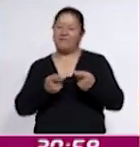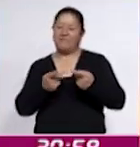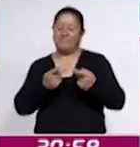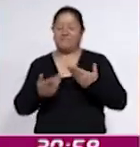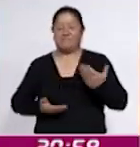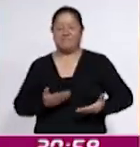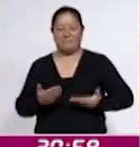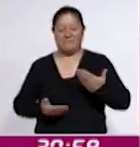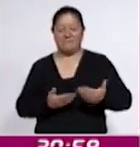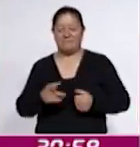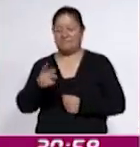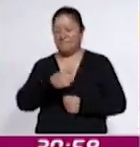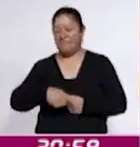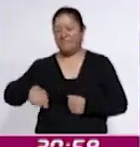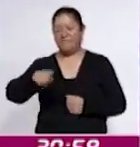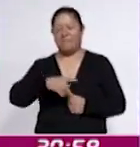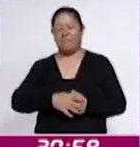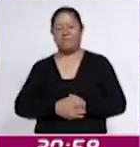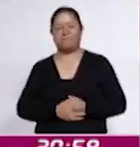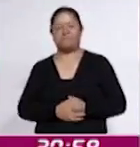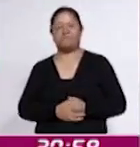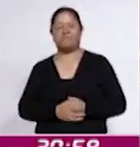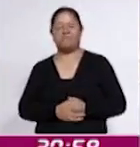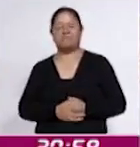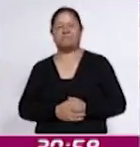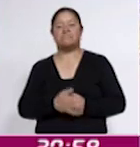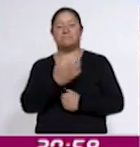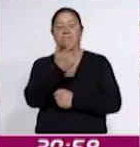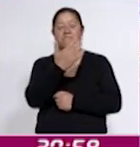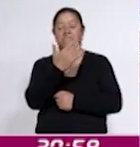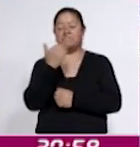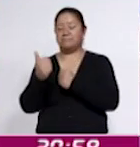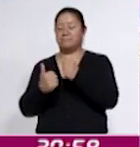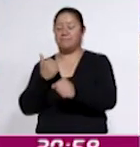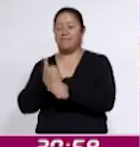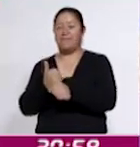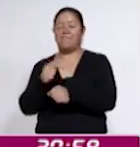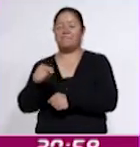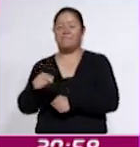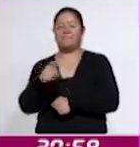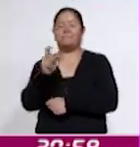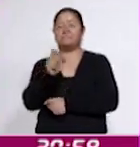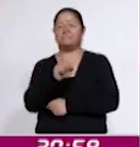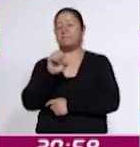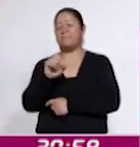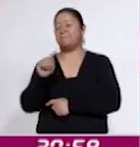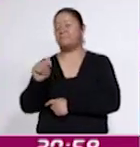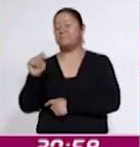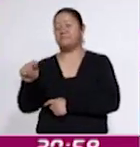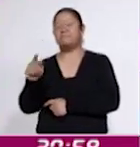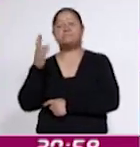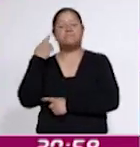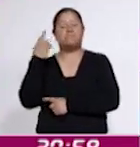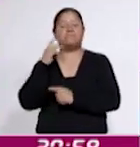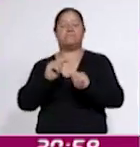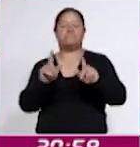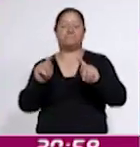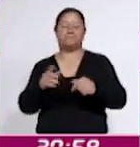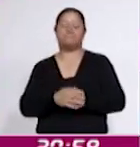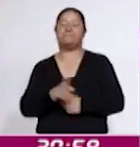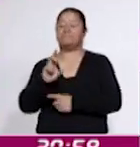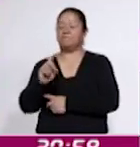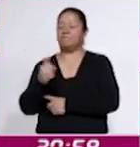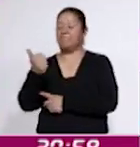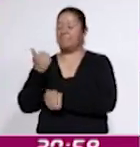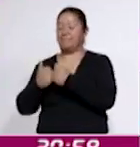bailar, para disfrutar estos 50 años de la XTT Radio Tlaxcala y los 36